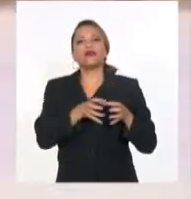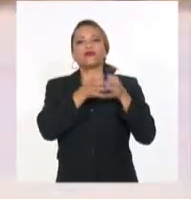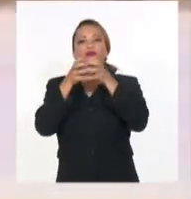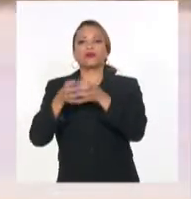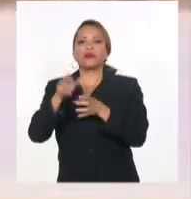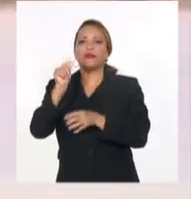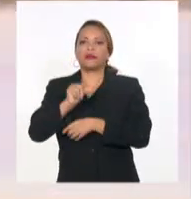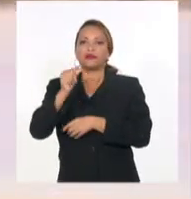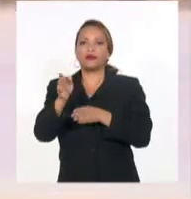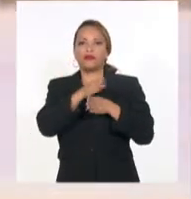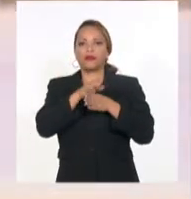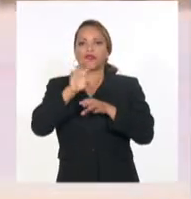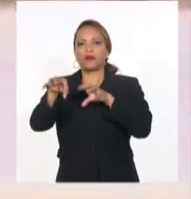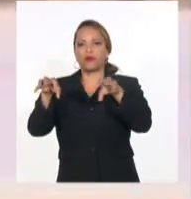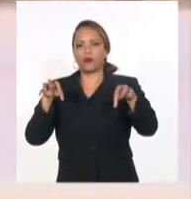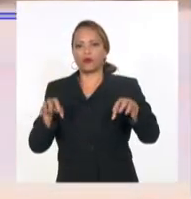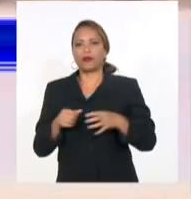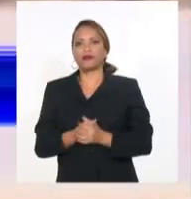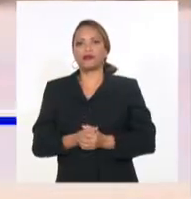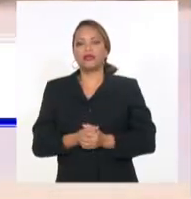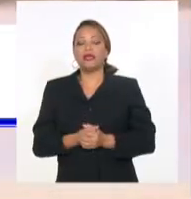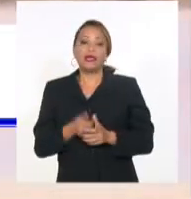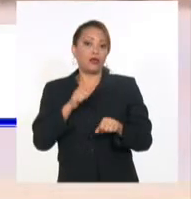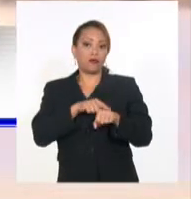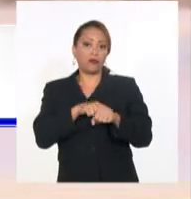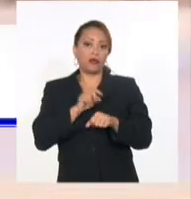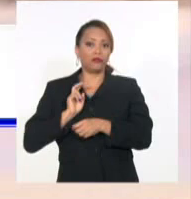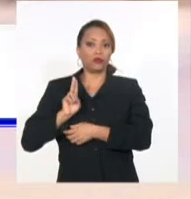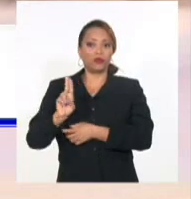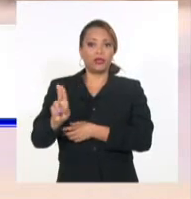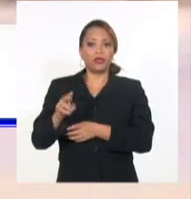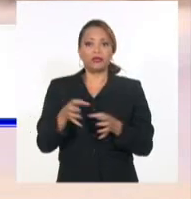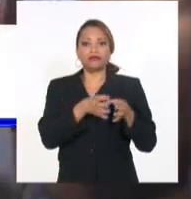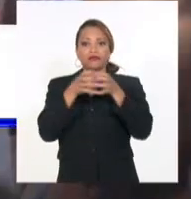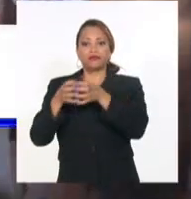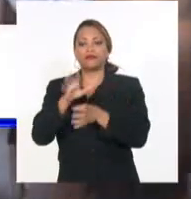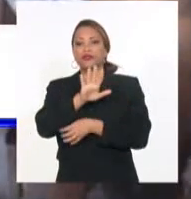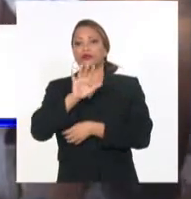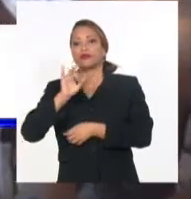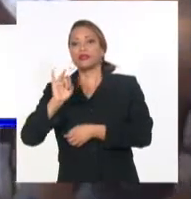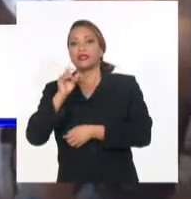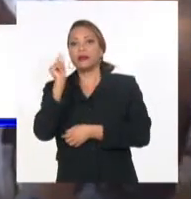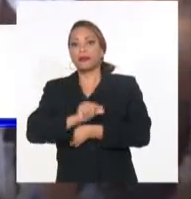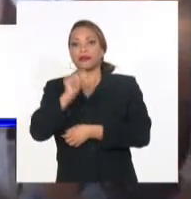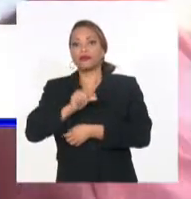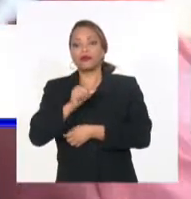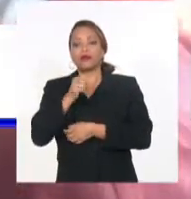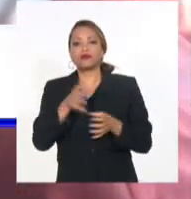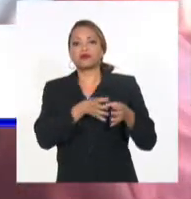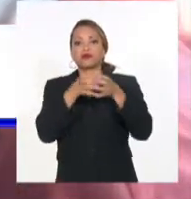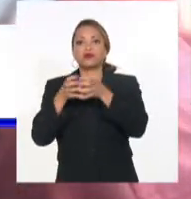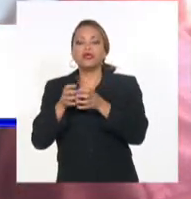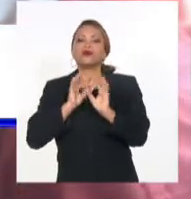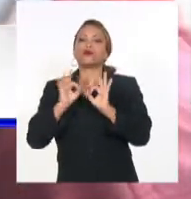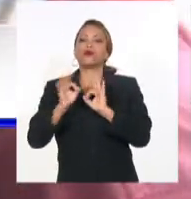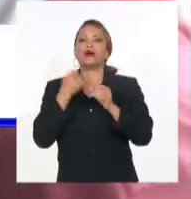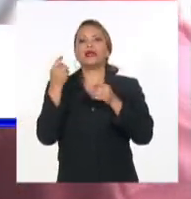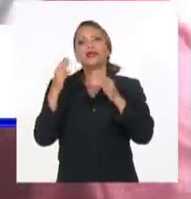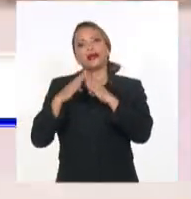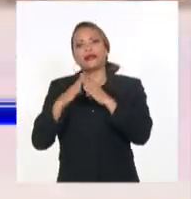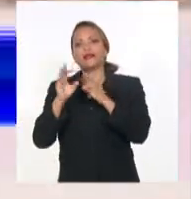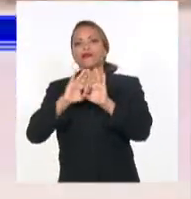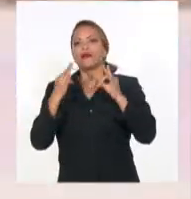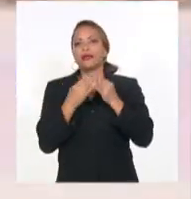comunidad. Esto nos permitió de forma oportuna evacuar un total de 57 personas y proteger en casa de familia y vecinos